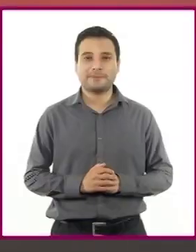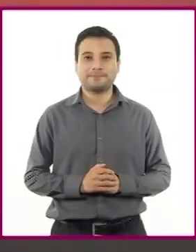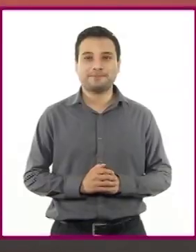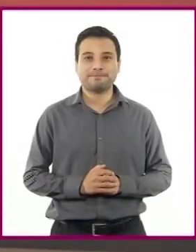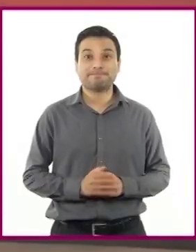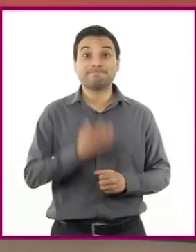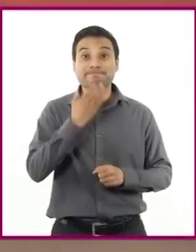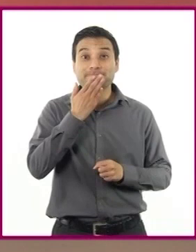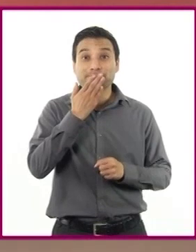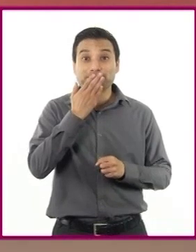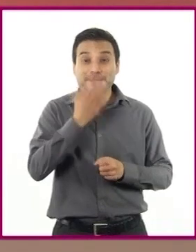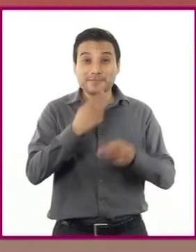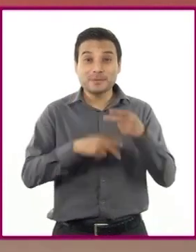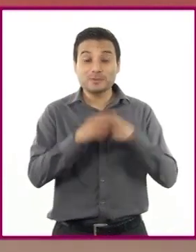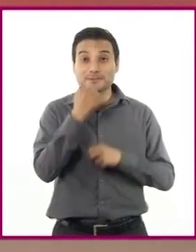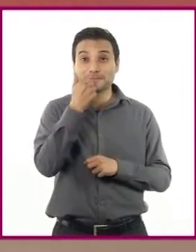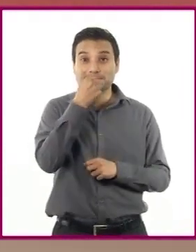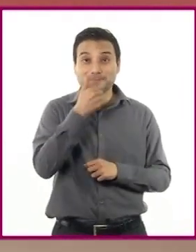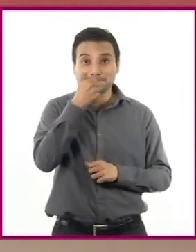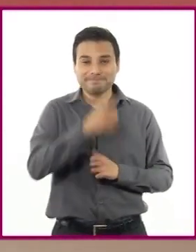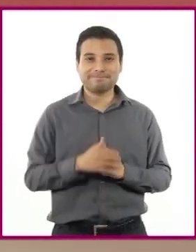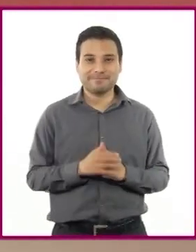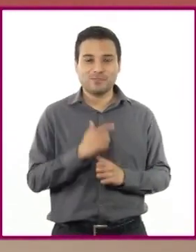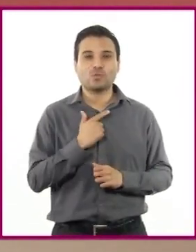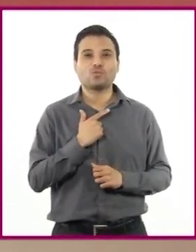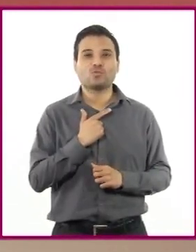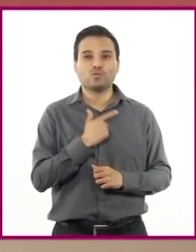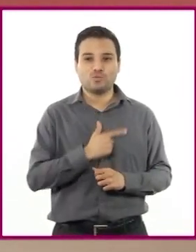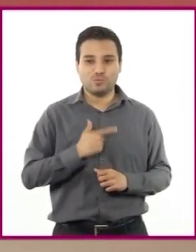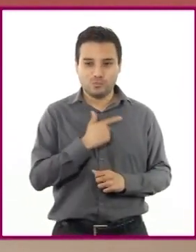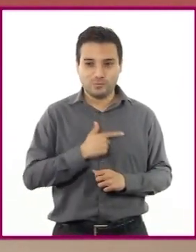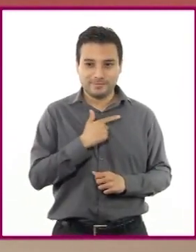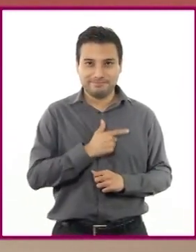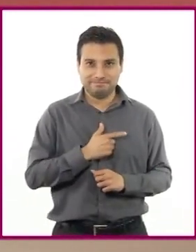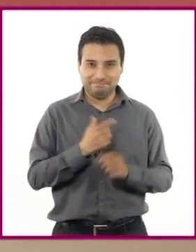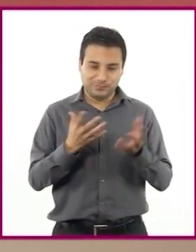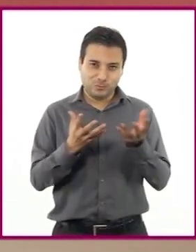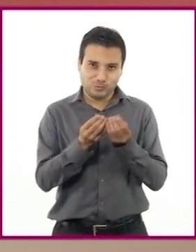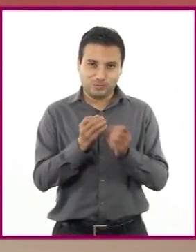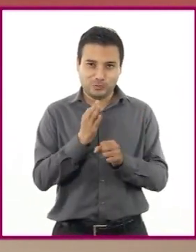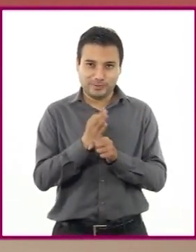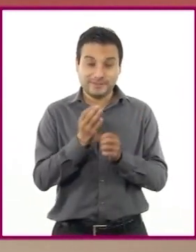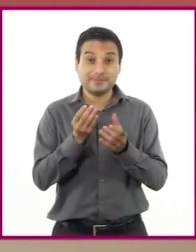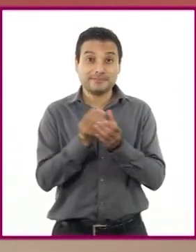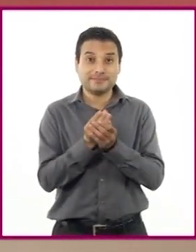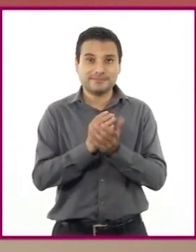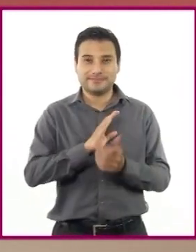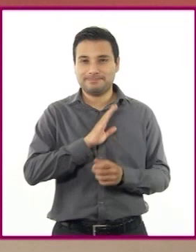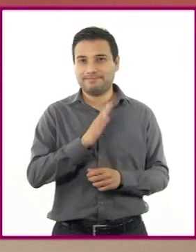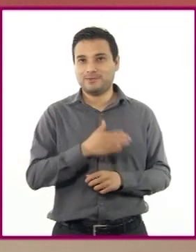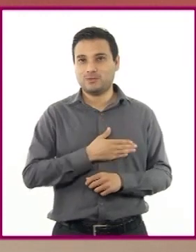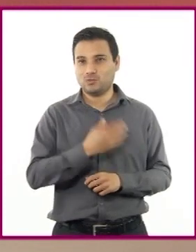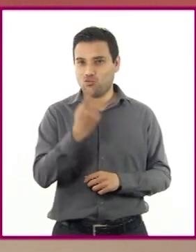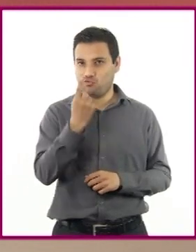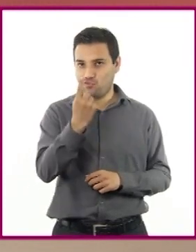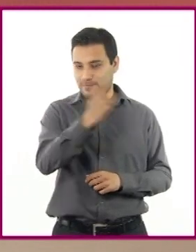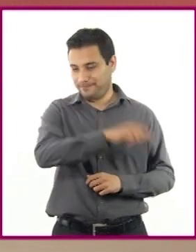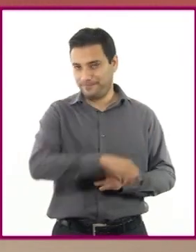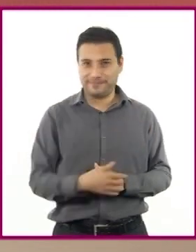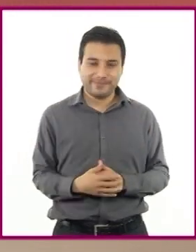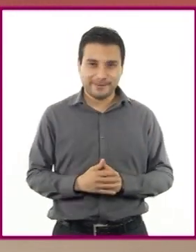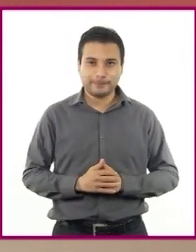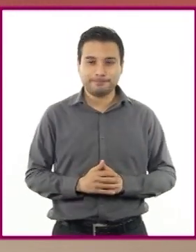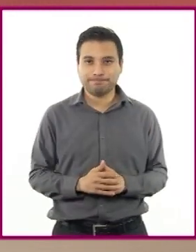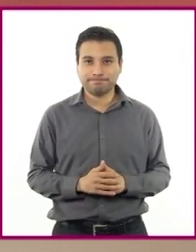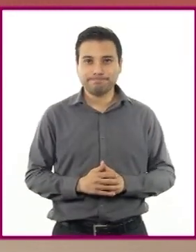Bienvenidos y bienvenidos alumnos, es un placer estar nuevamente con ustedes en otra sesión de la asignatura de lengua materna de primer grado de secundaria.